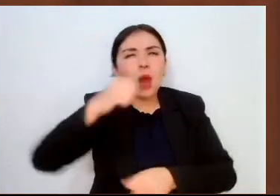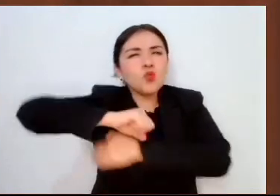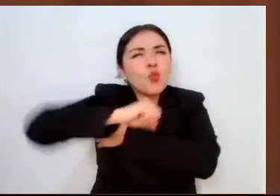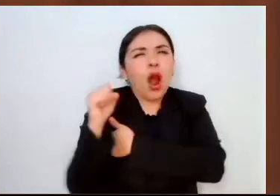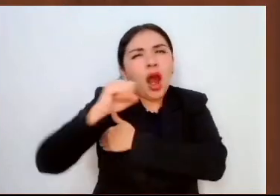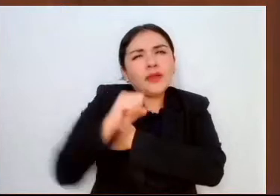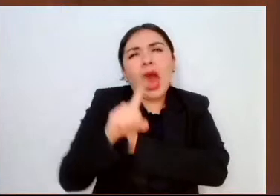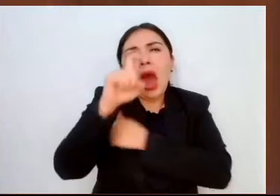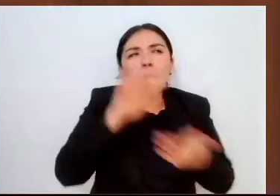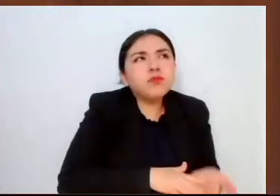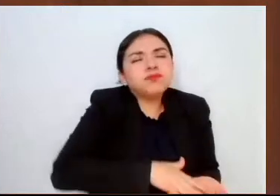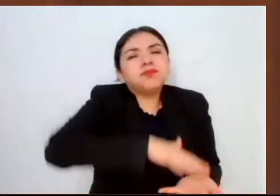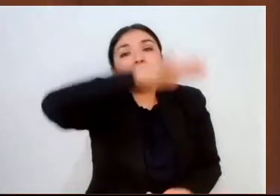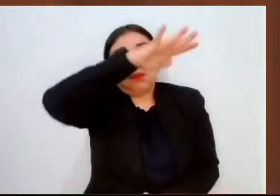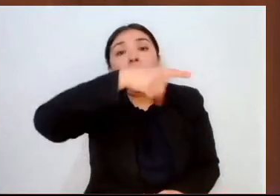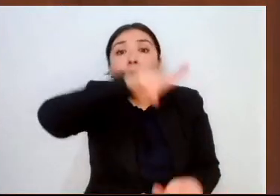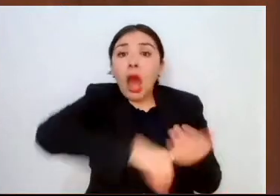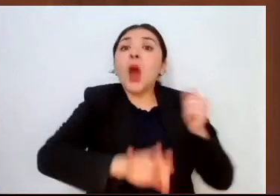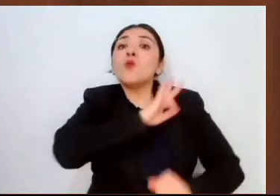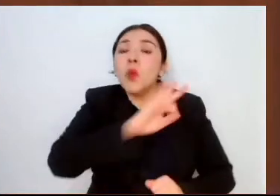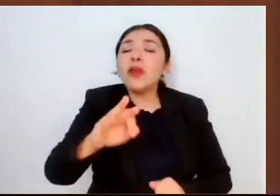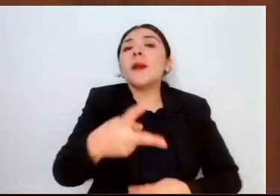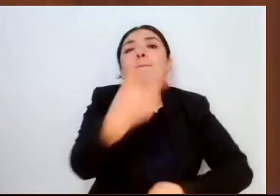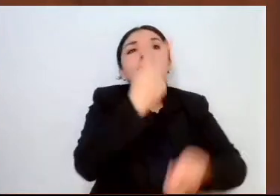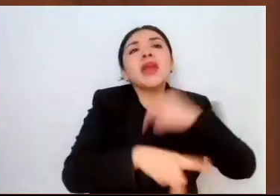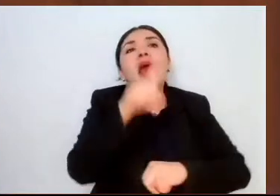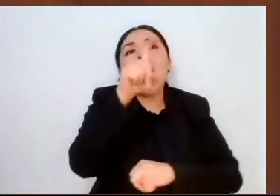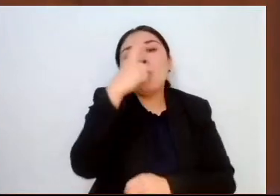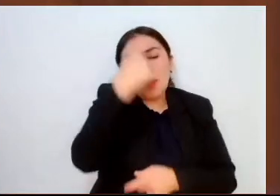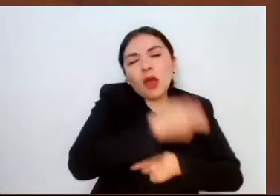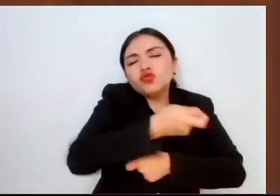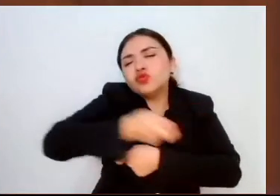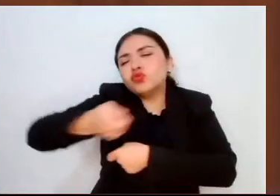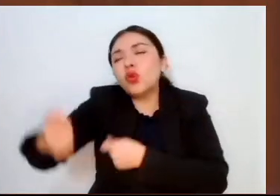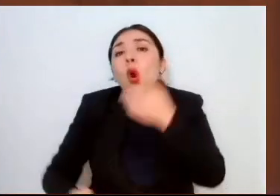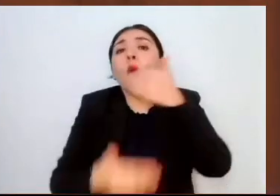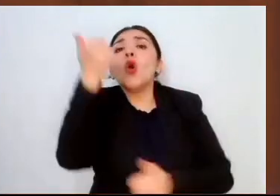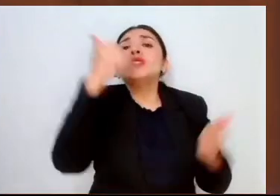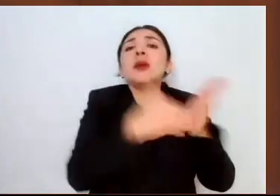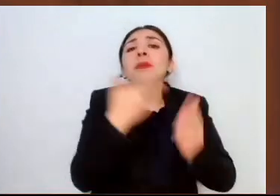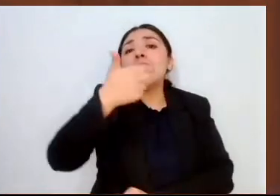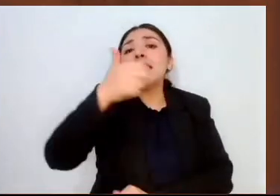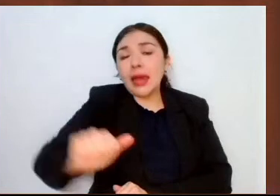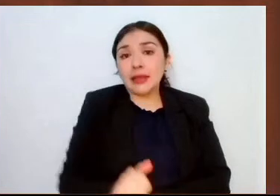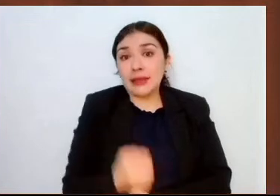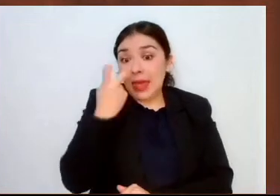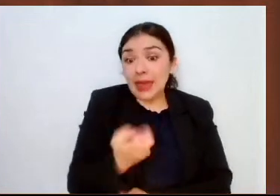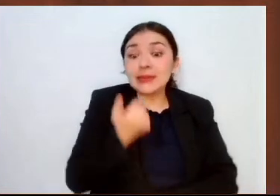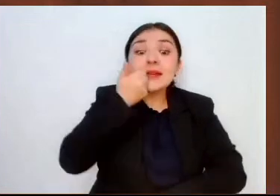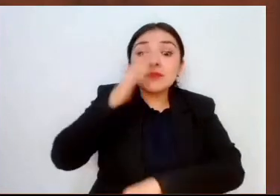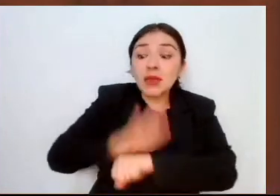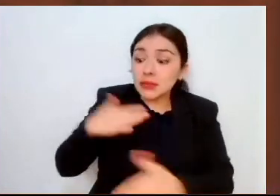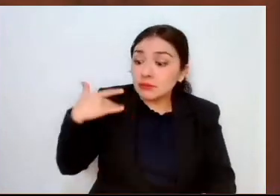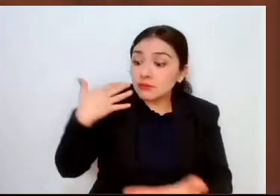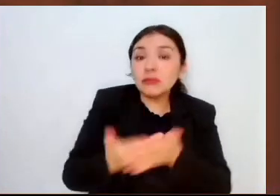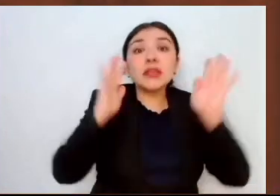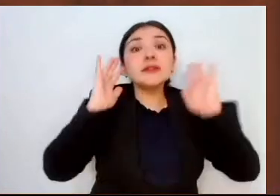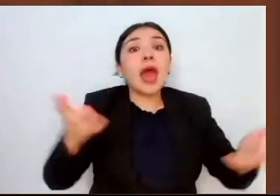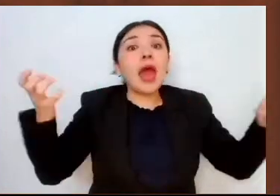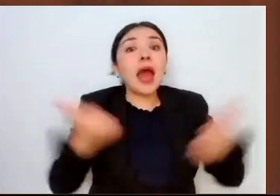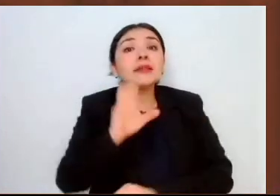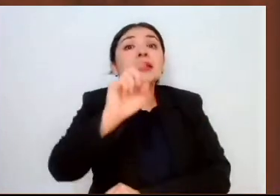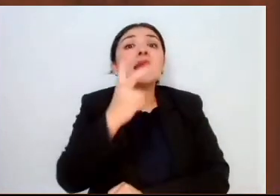el riego de más de 11 mil hectáreas. En lo que va de la administración, se han realizado 32